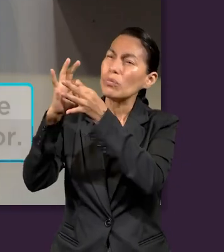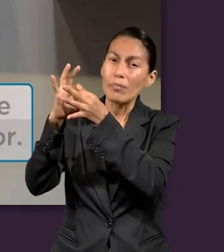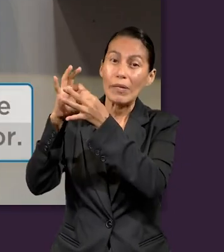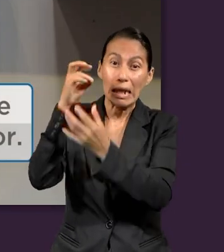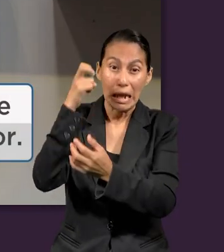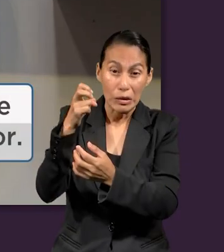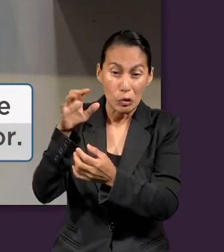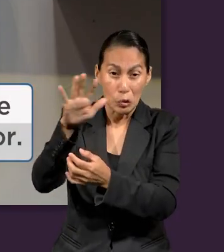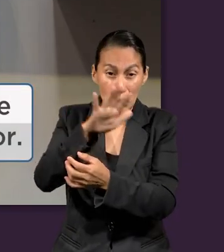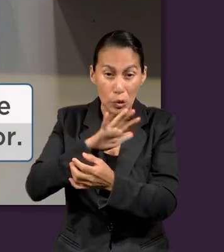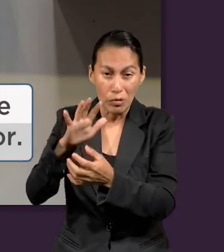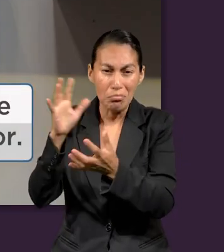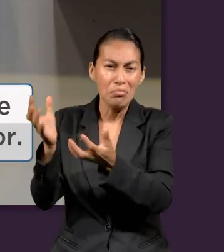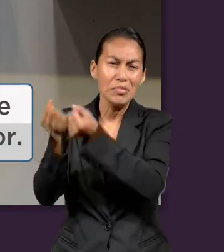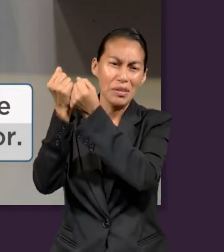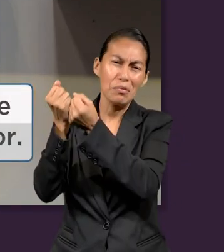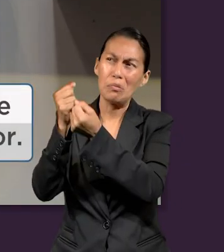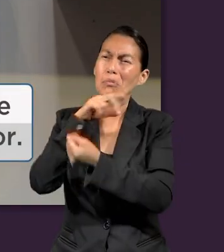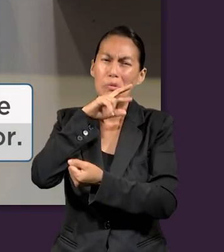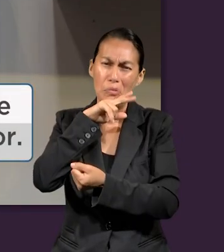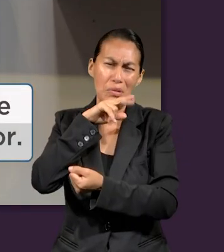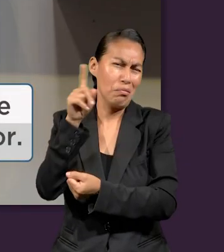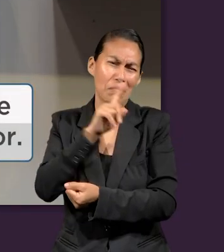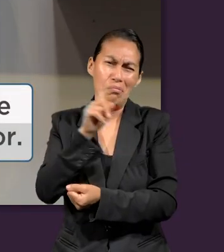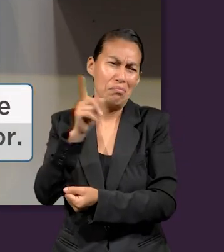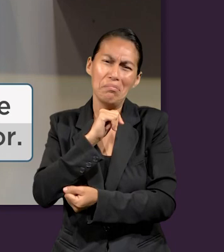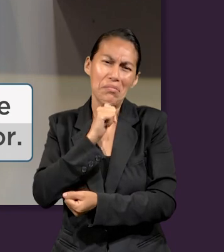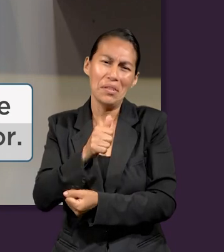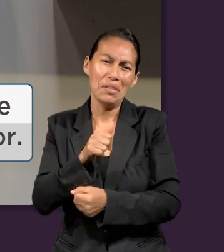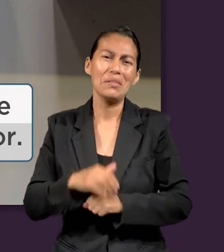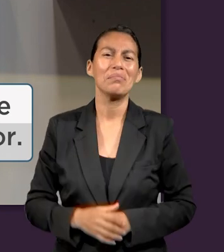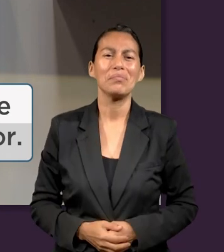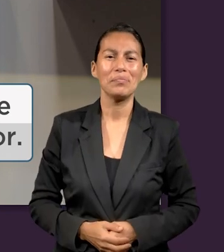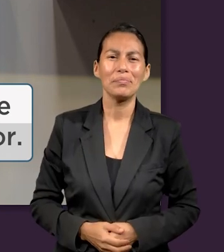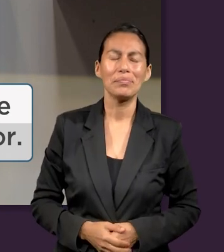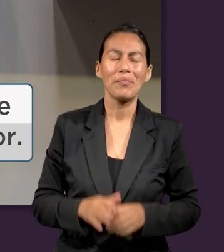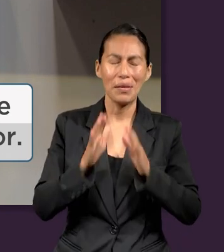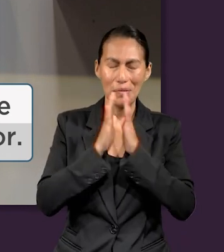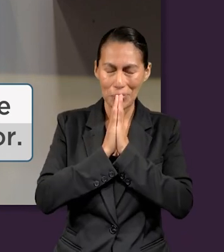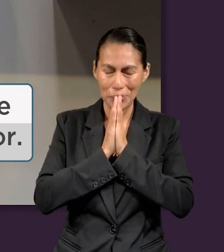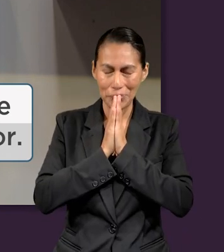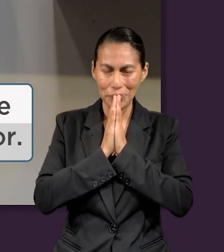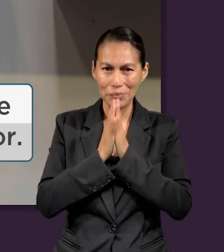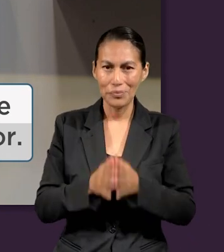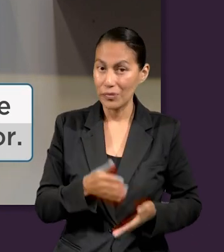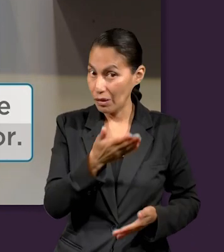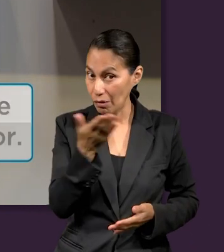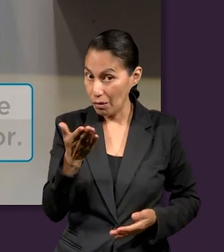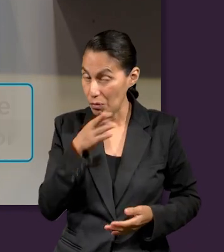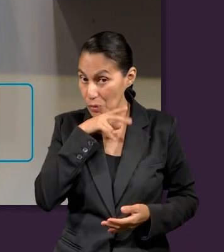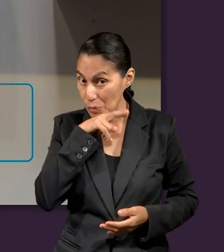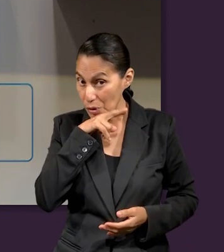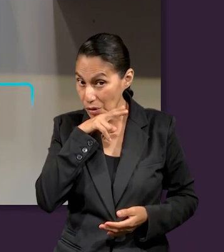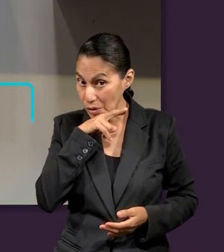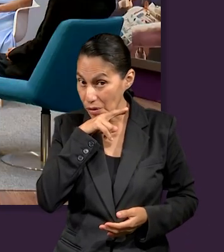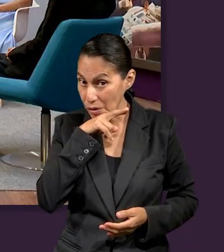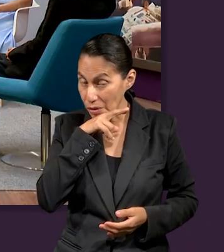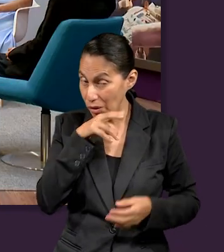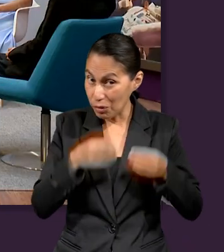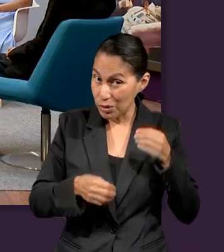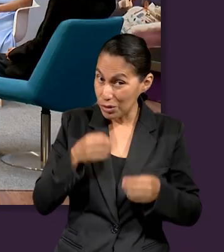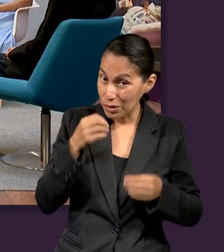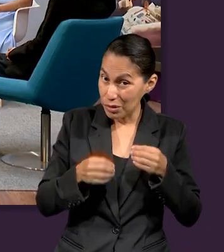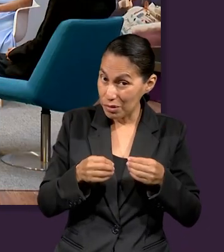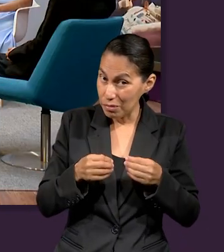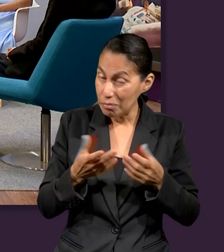en Jesús, así que todo aquel que cree en Jesús, ¿qué cosa? No tiene por qué preocuparse. Claro. No tiene por qué preocuparse. Amén.